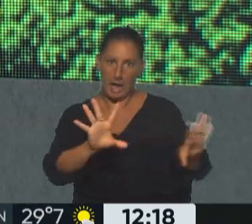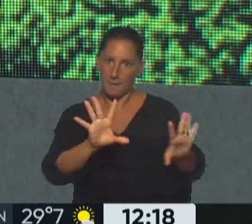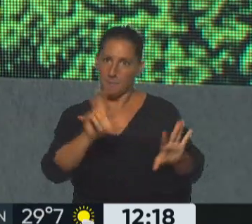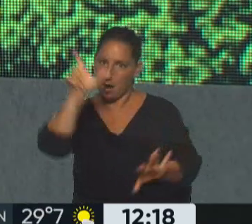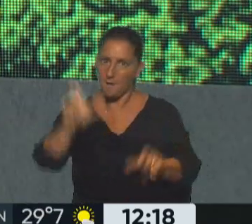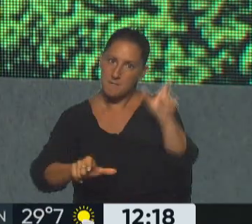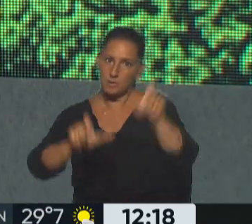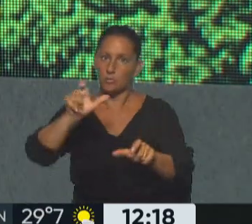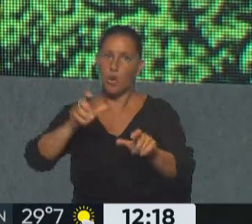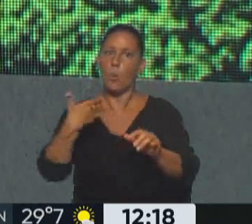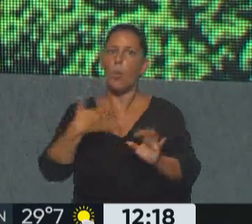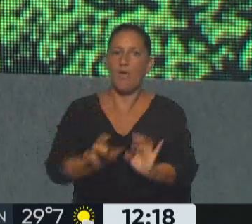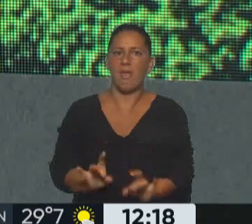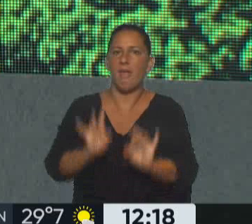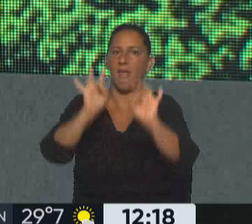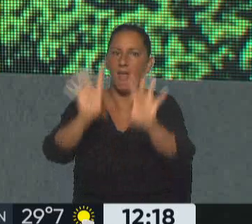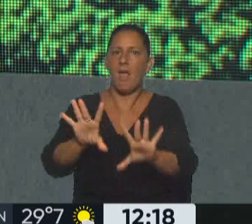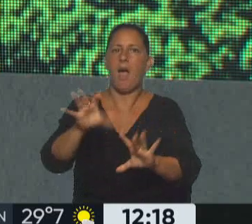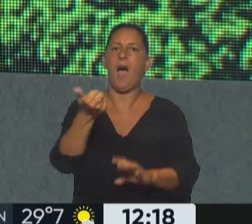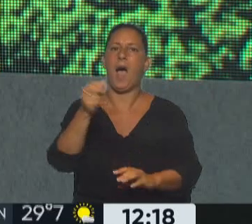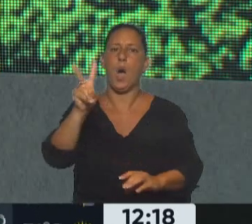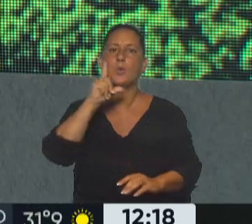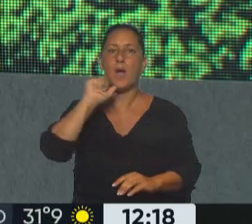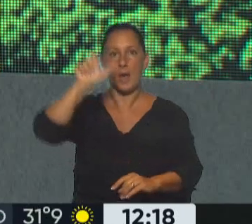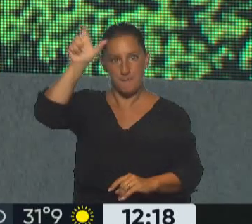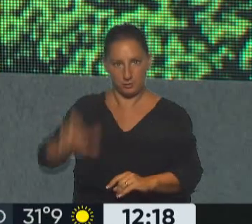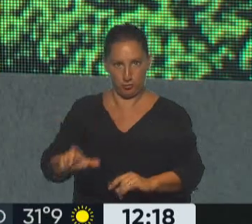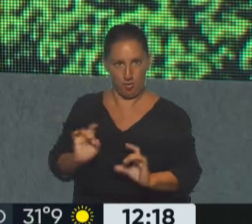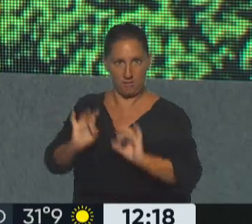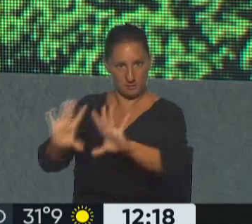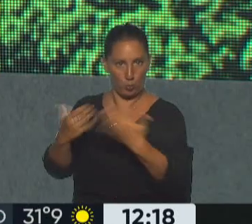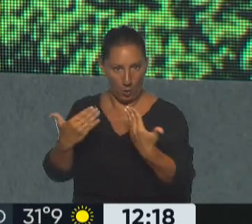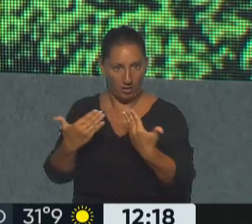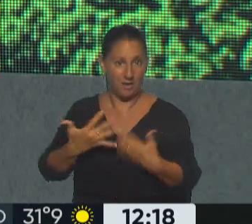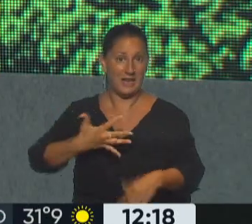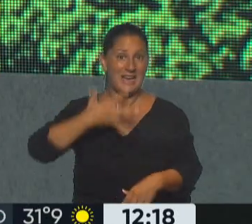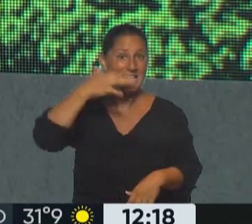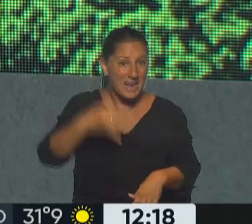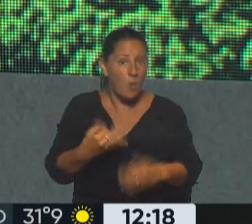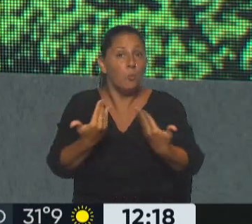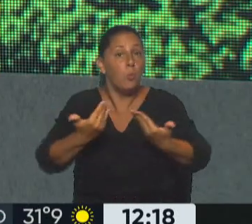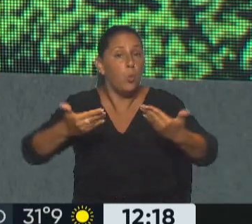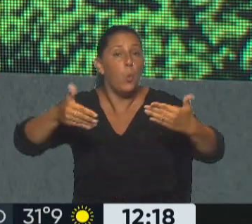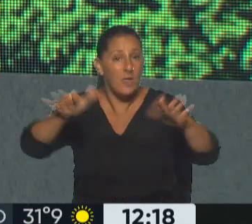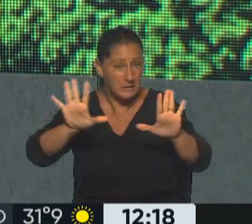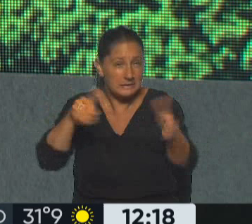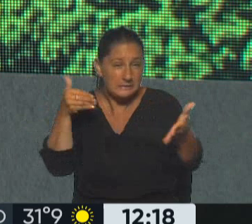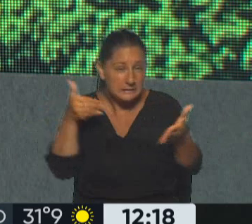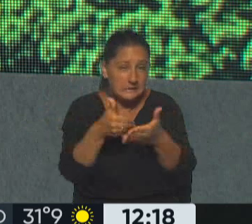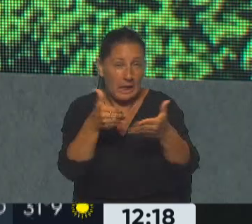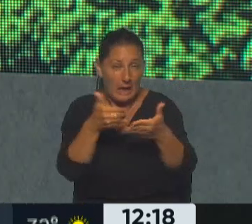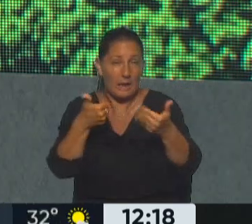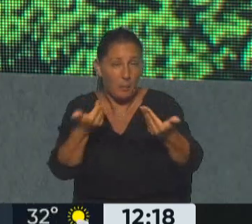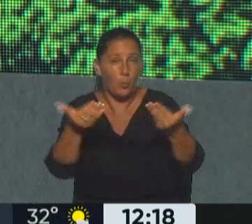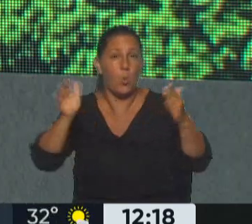posibilidad de que pueda haber una transmisión de gripe aviar a seres humanos. ¿Es real? ¿Estamos cerca de esa posibilidad? ¿Hay preocupación? Bueno, el